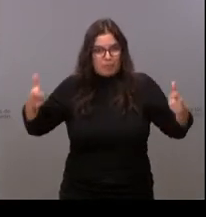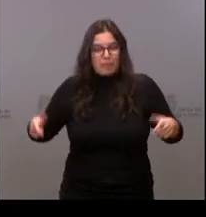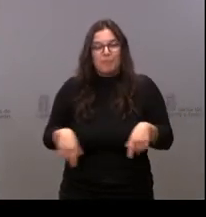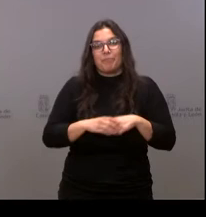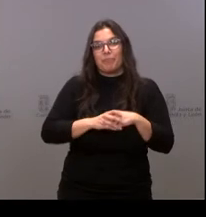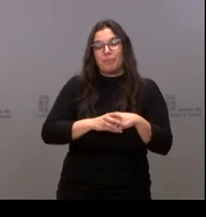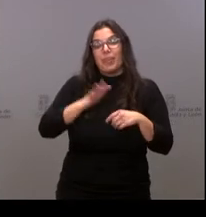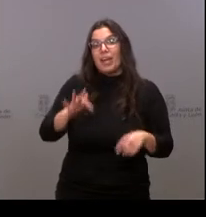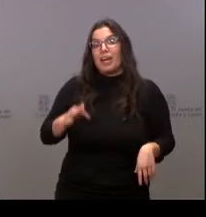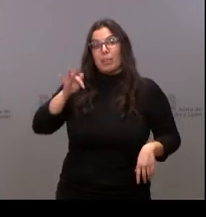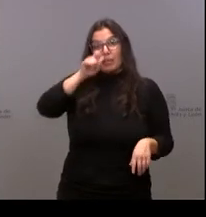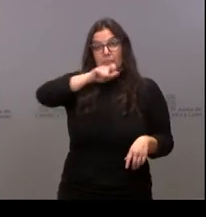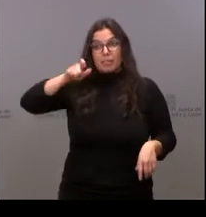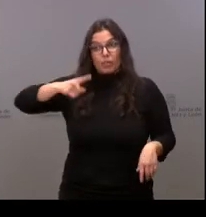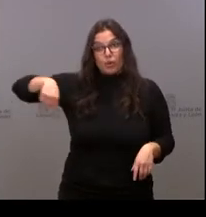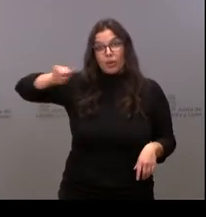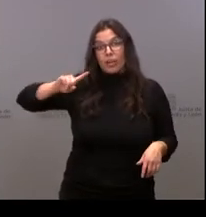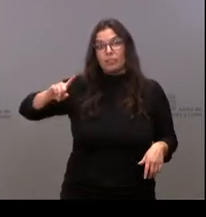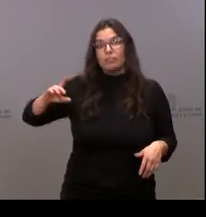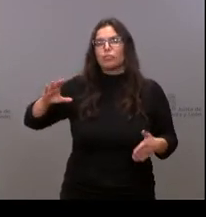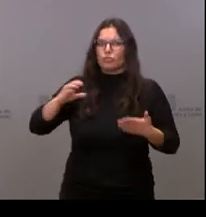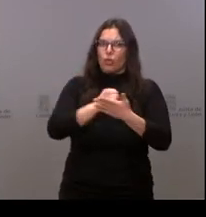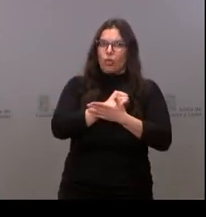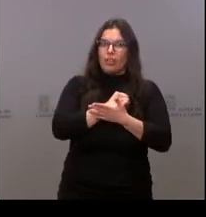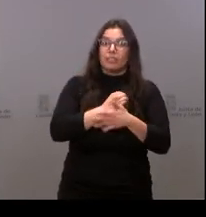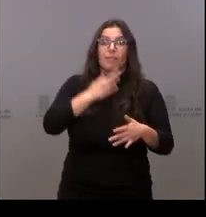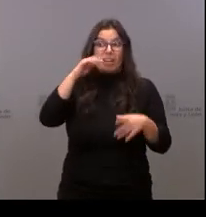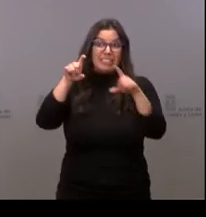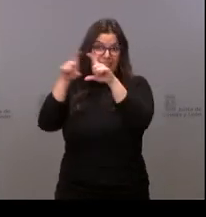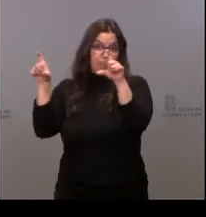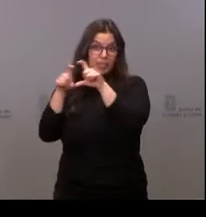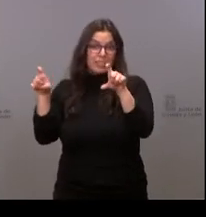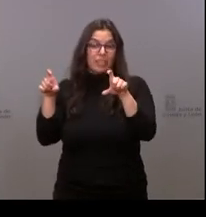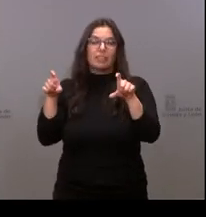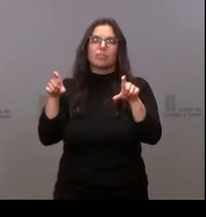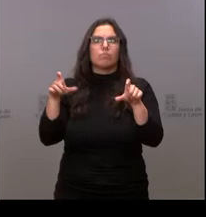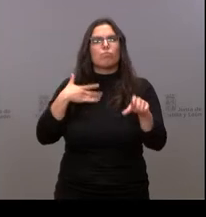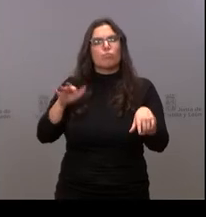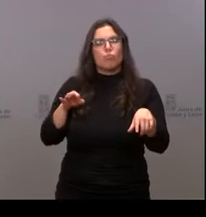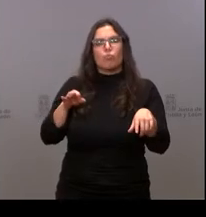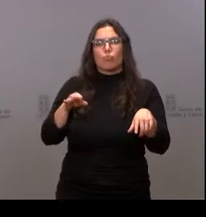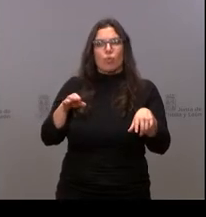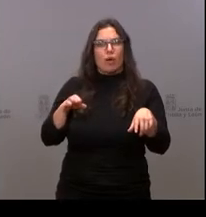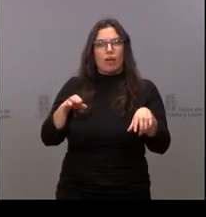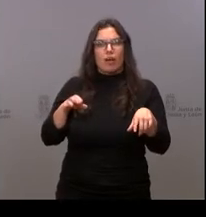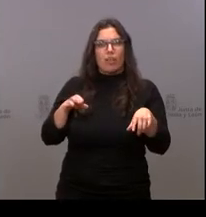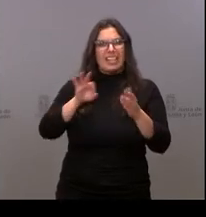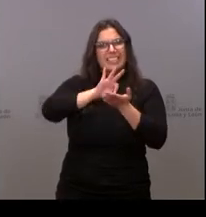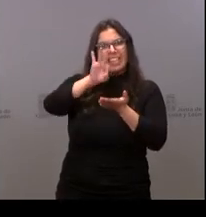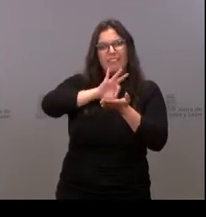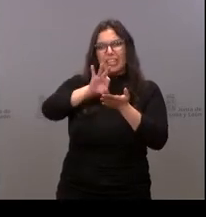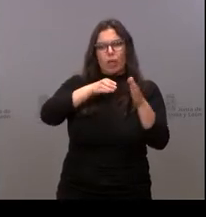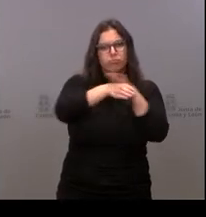todas las personas y, por otro lado, también todas las empresas puedan acceder a todos los servicios